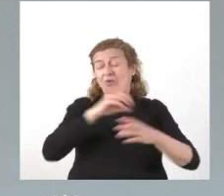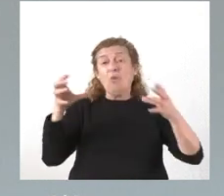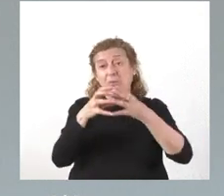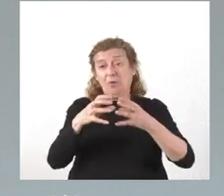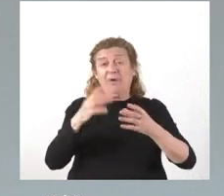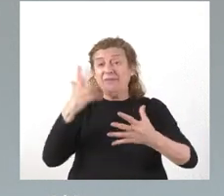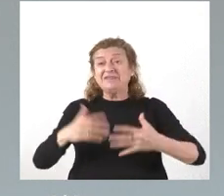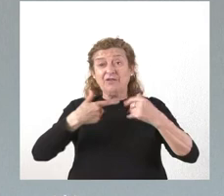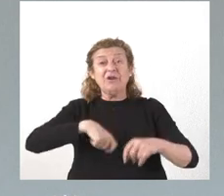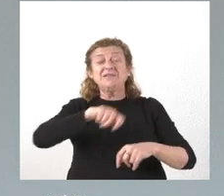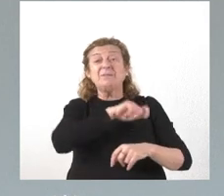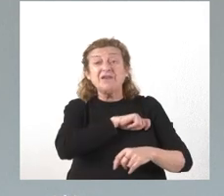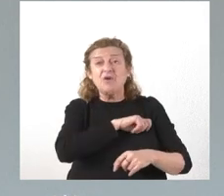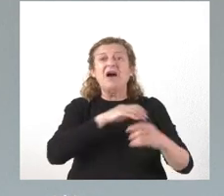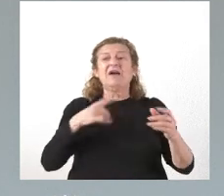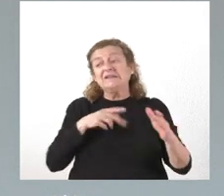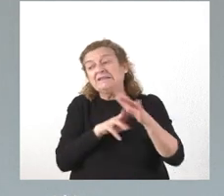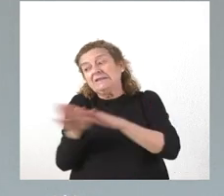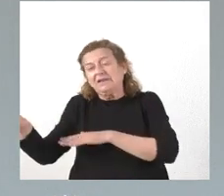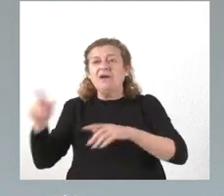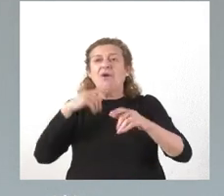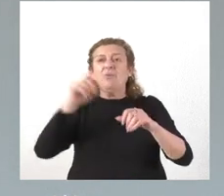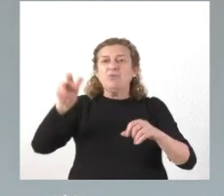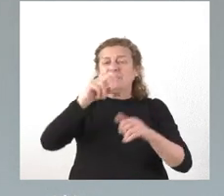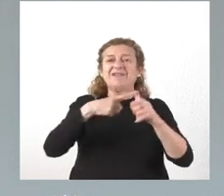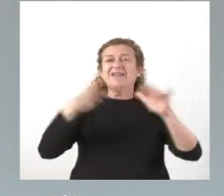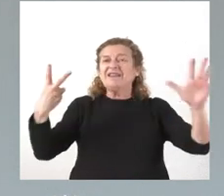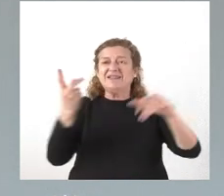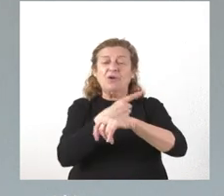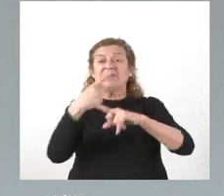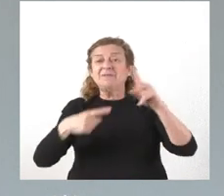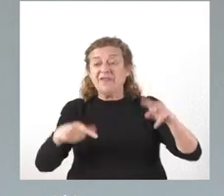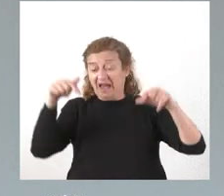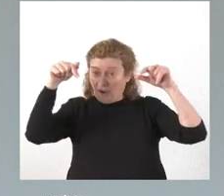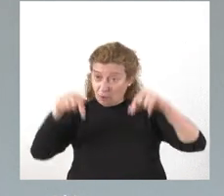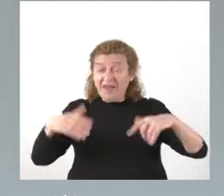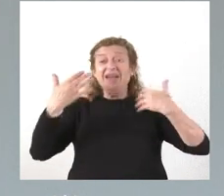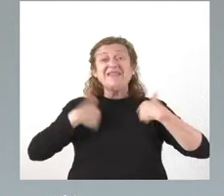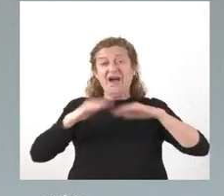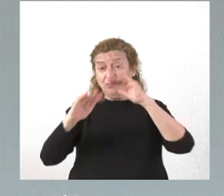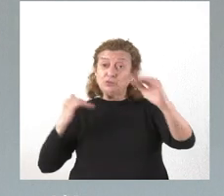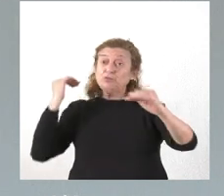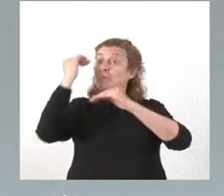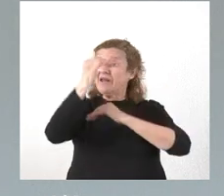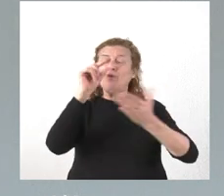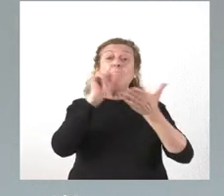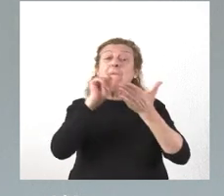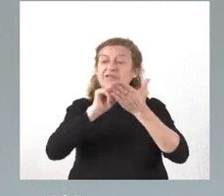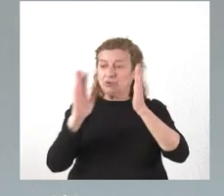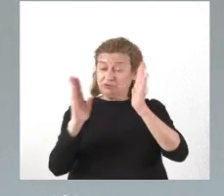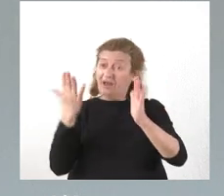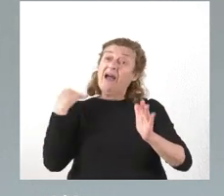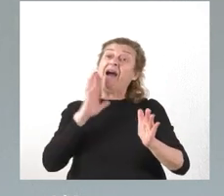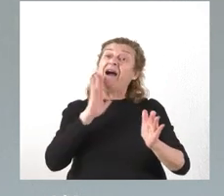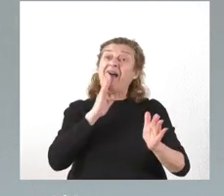se refugiara en las 37 horas y media y hoy, ya una vez que hemos superado los momentos que en aquel entonces